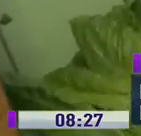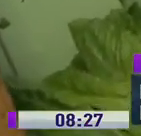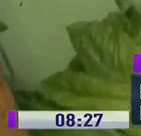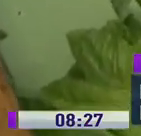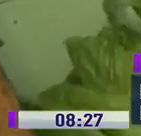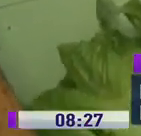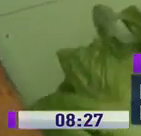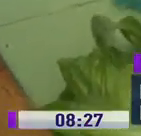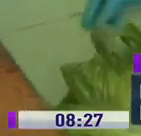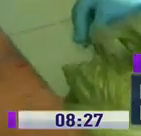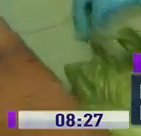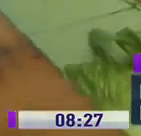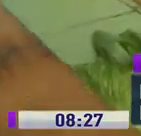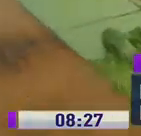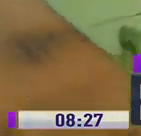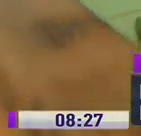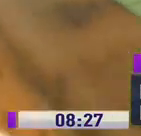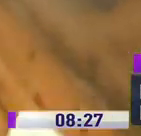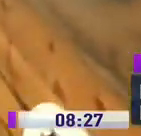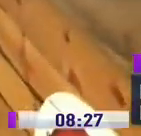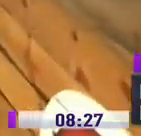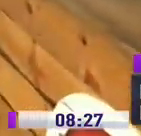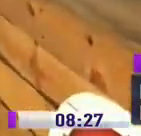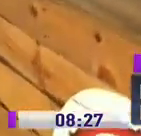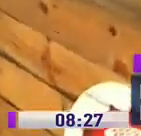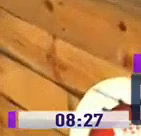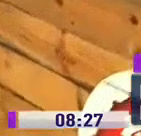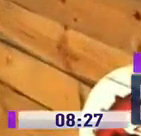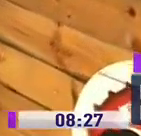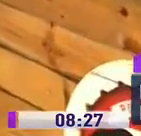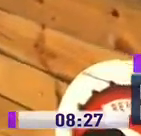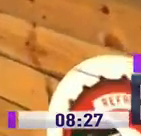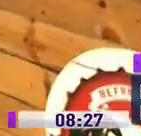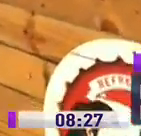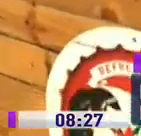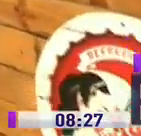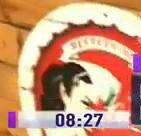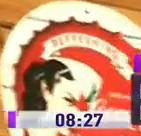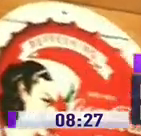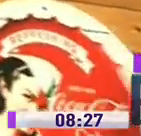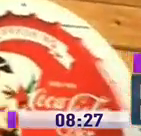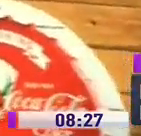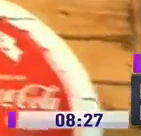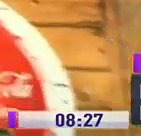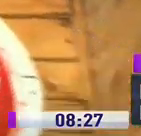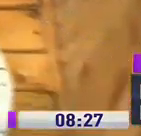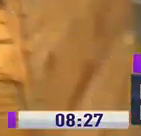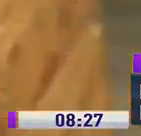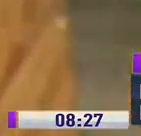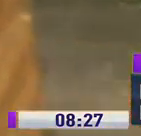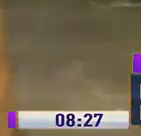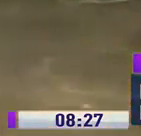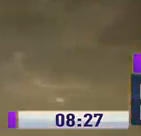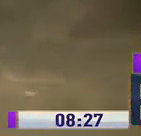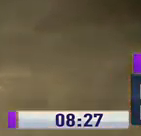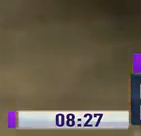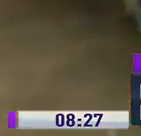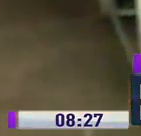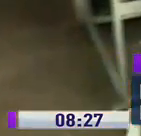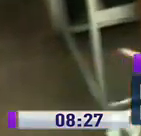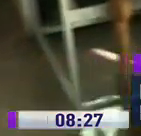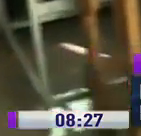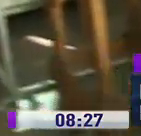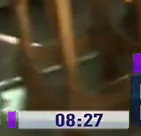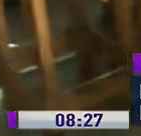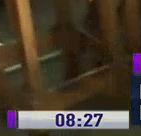ciudadanía, lo que los voluntarios realizan en la cocina es justamente, pues cuando están listos los alimentos, a las 12 del día, ellos empacan los